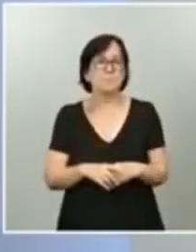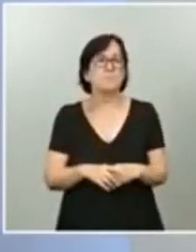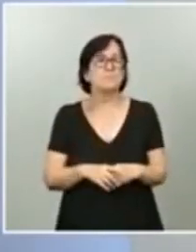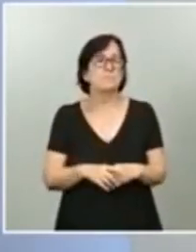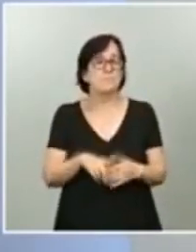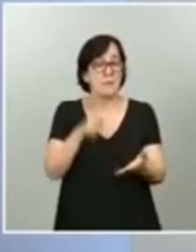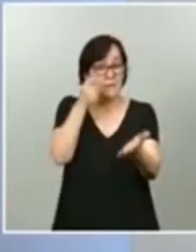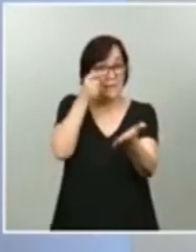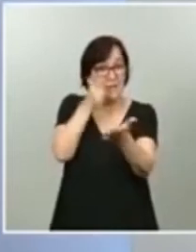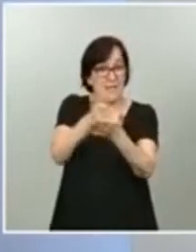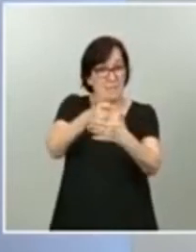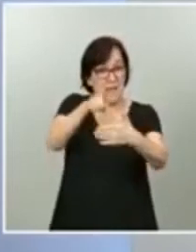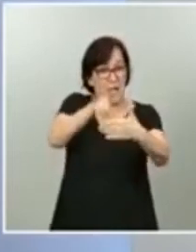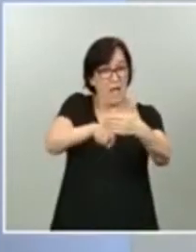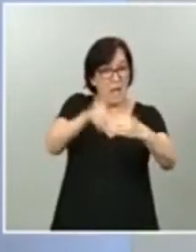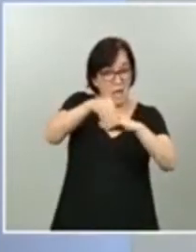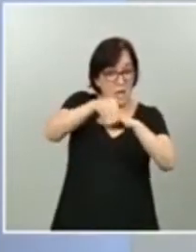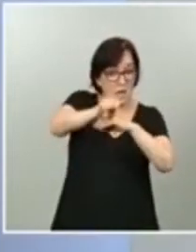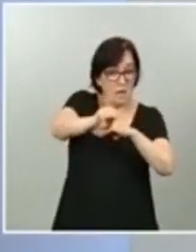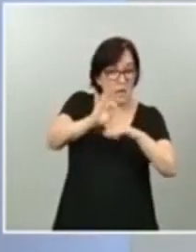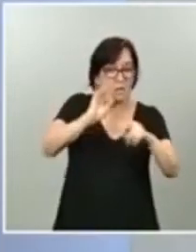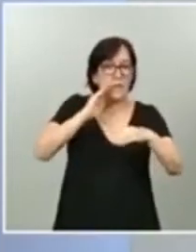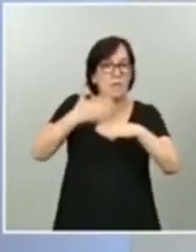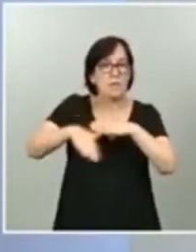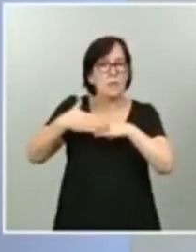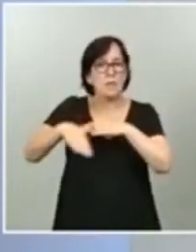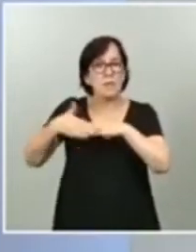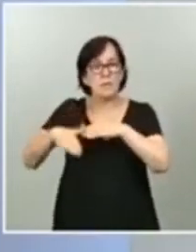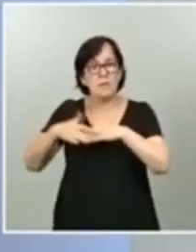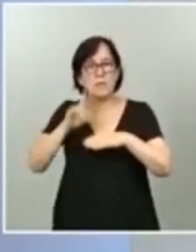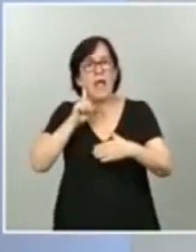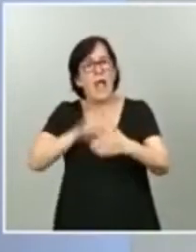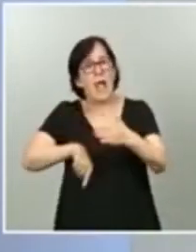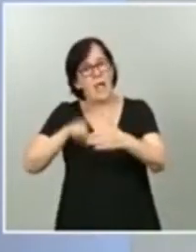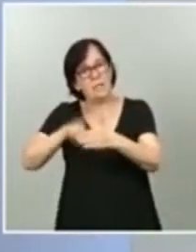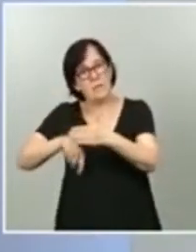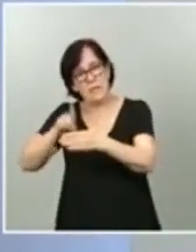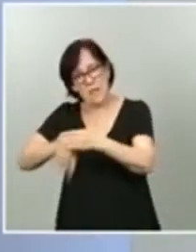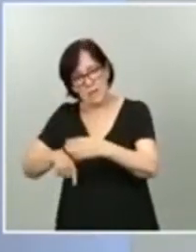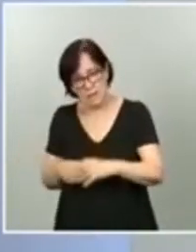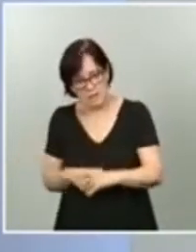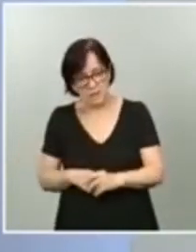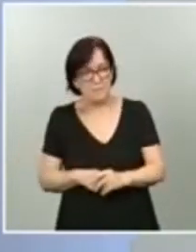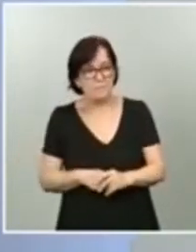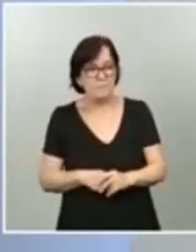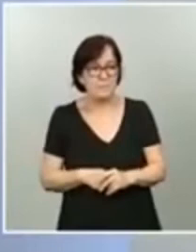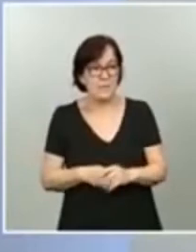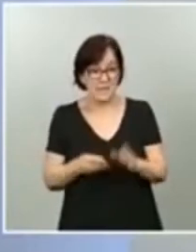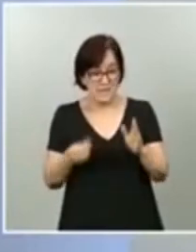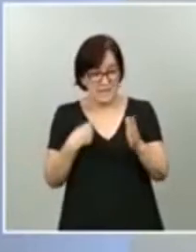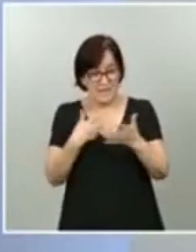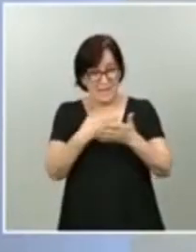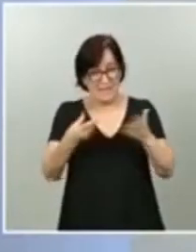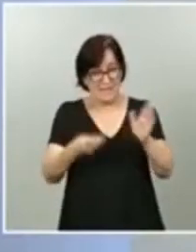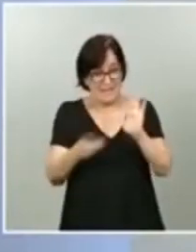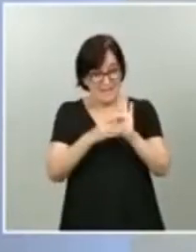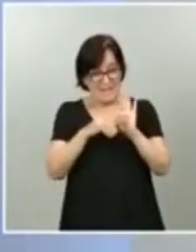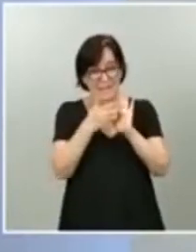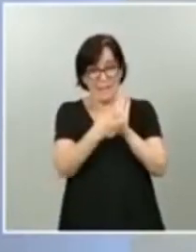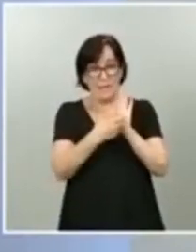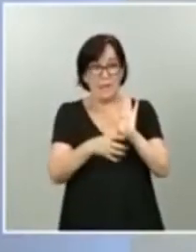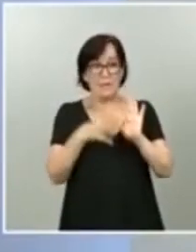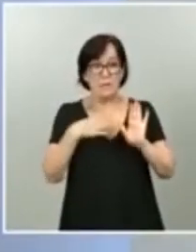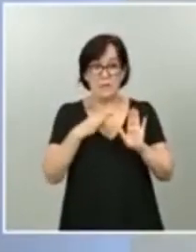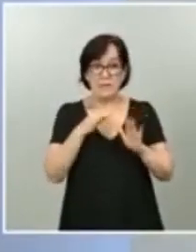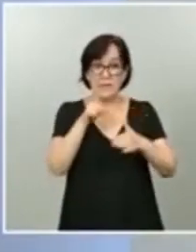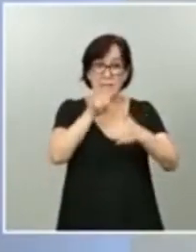canon tiene que ver también con las limitaciones de esos alquileres. Y esta disposición lo que nos permite es que el canon pueda